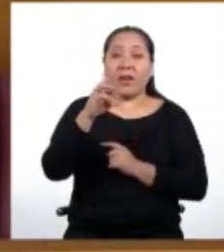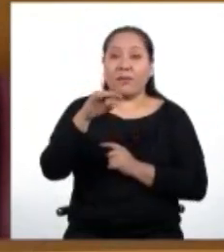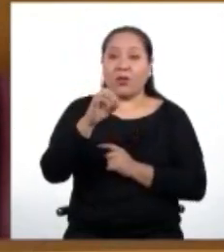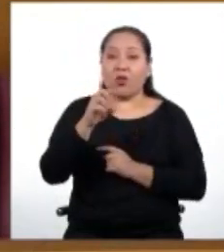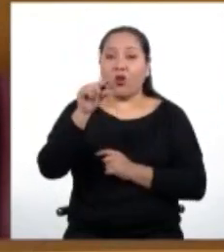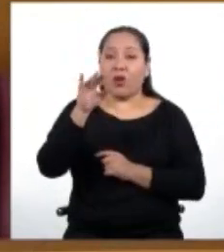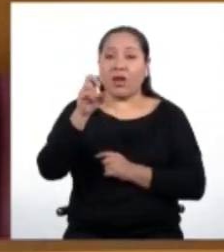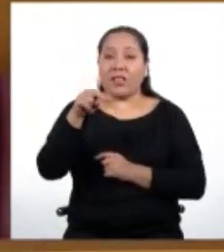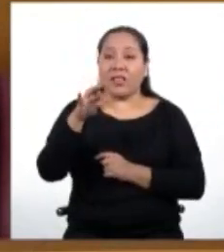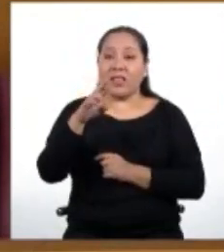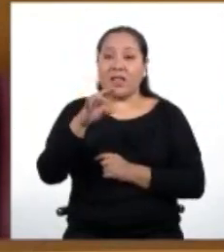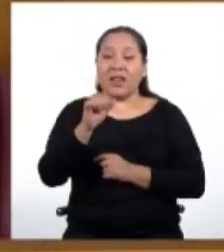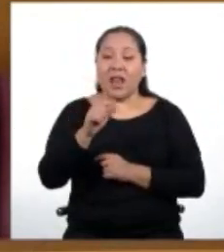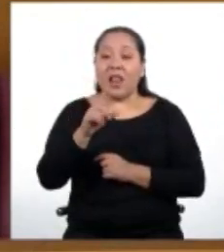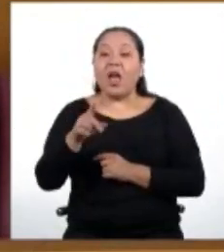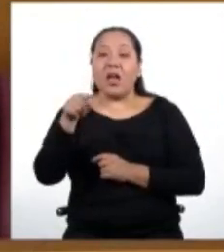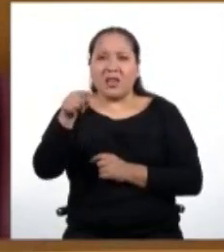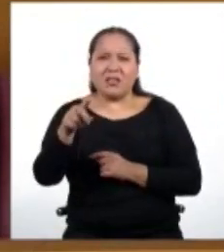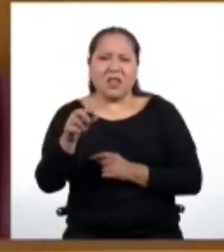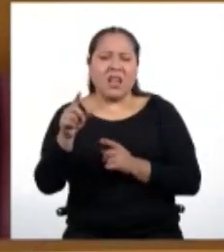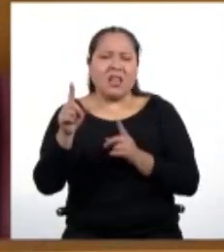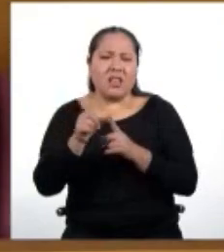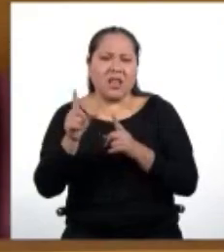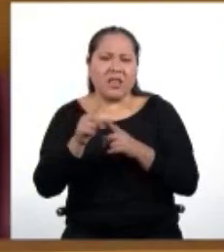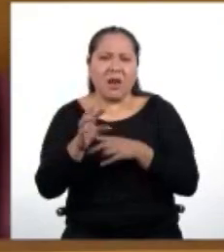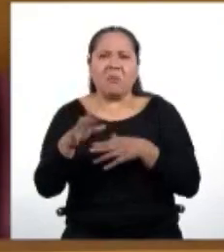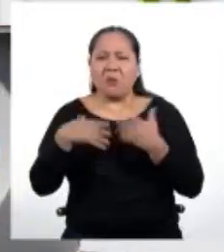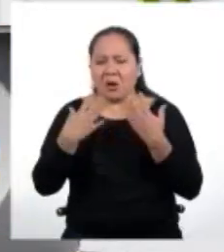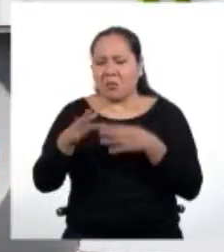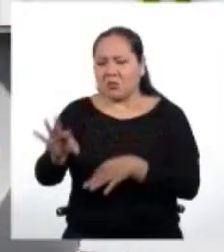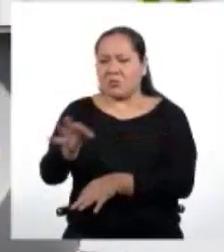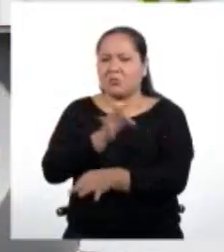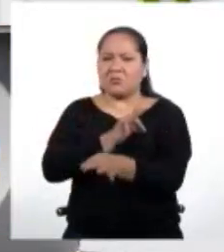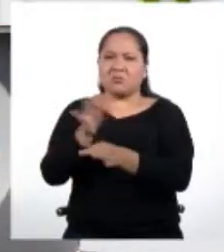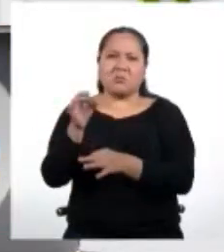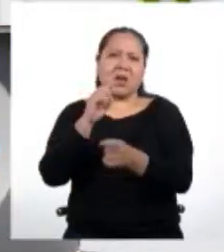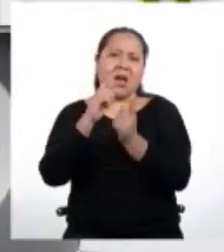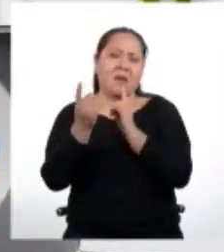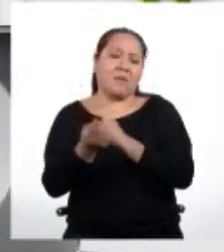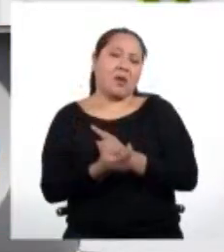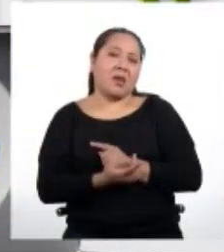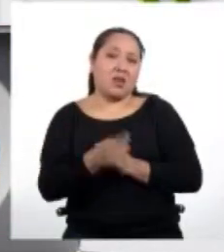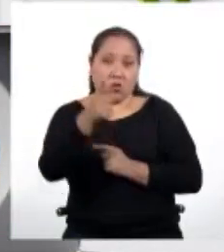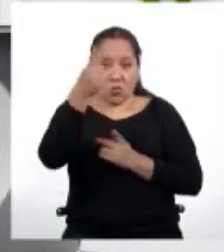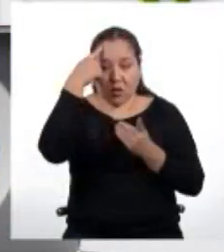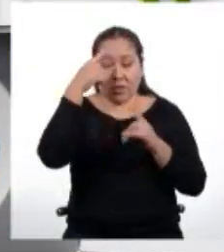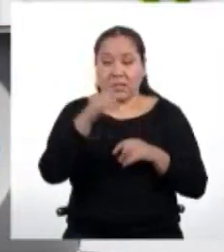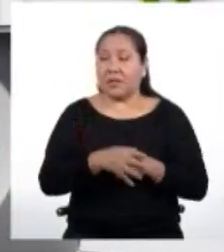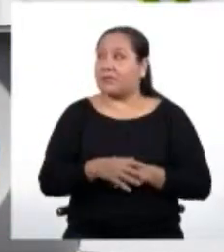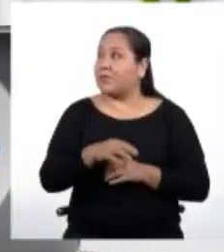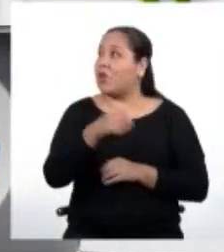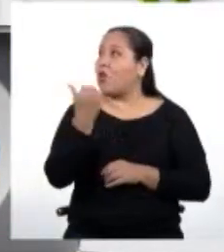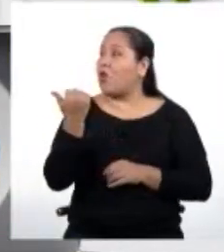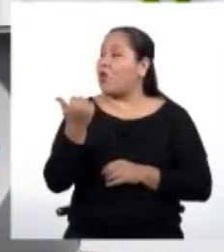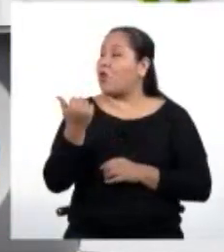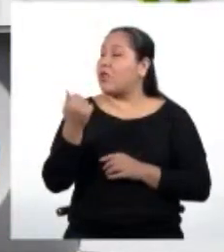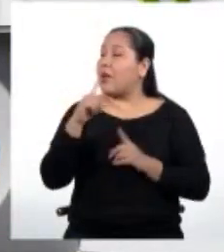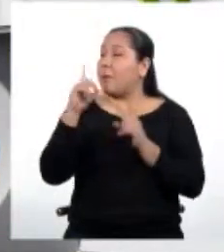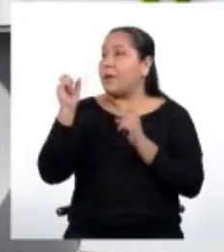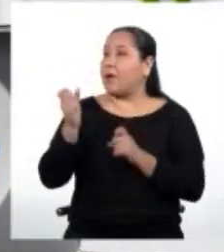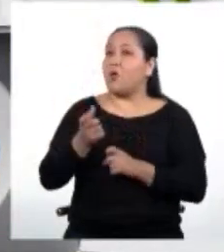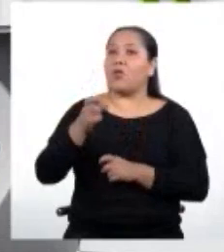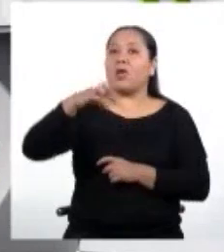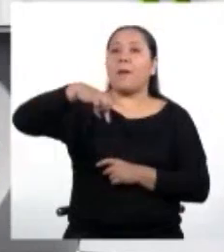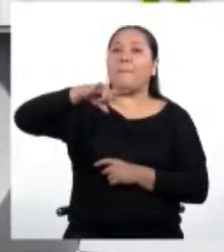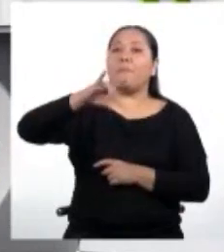ocupar cualquier lugar. El que nosotros decidamos. Nuestra siguiente pregunta viene desde Pucallpa, donde Benny nos